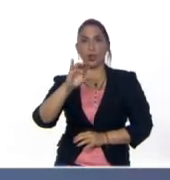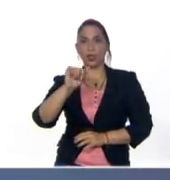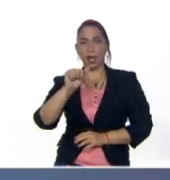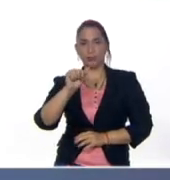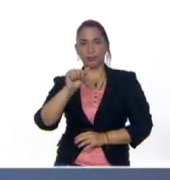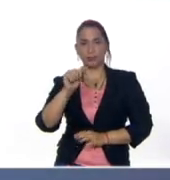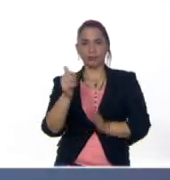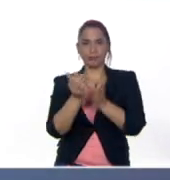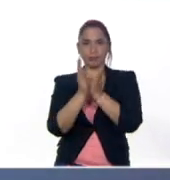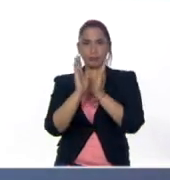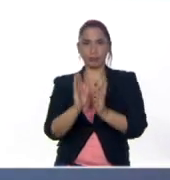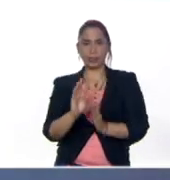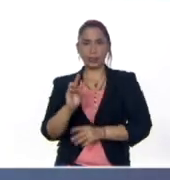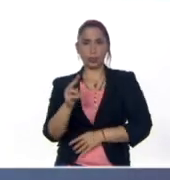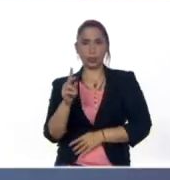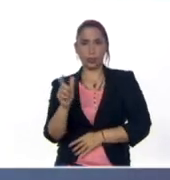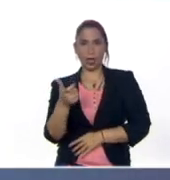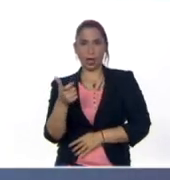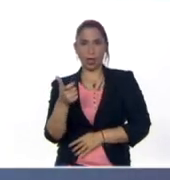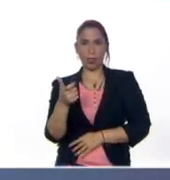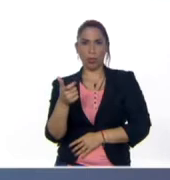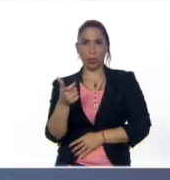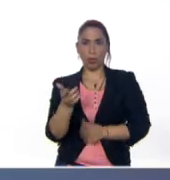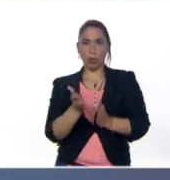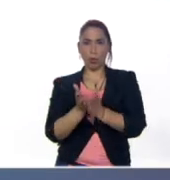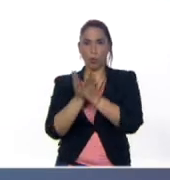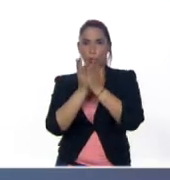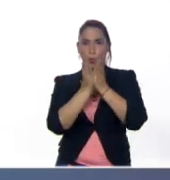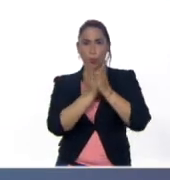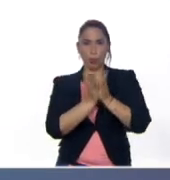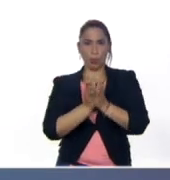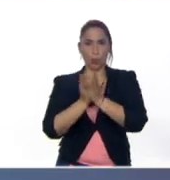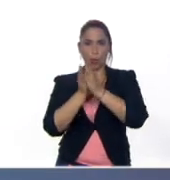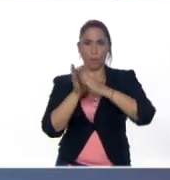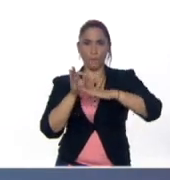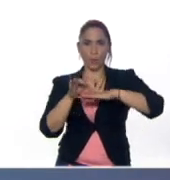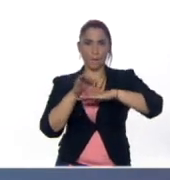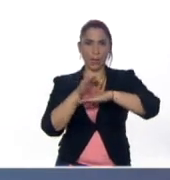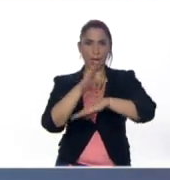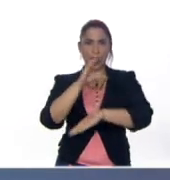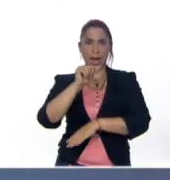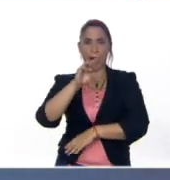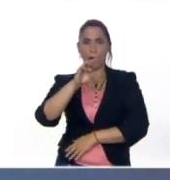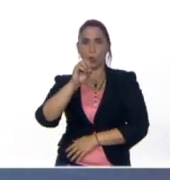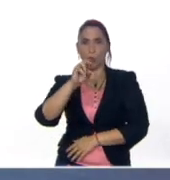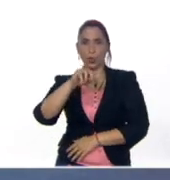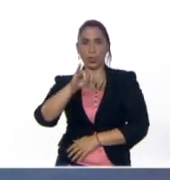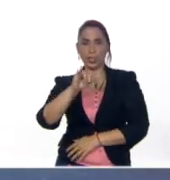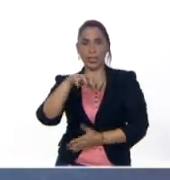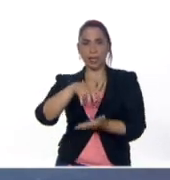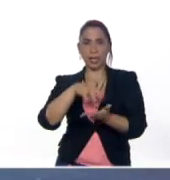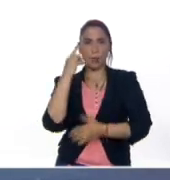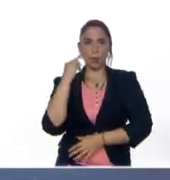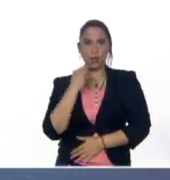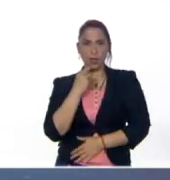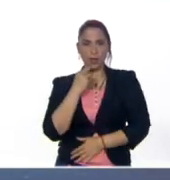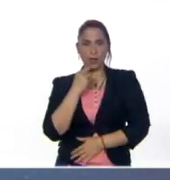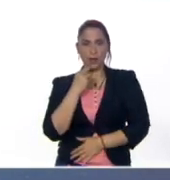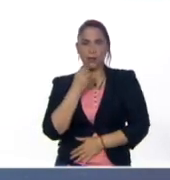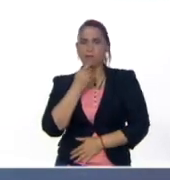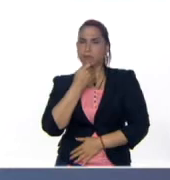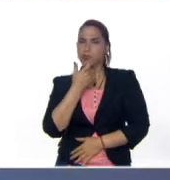estudiante de segundo grado del Colegio Metropolitano del municipio Caroní en el estado Bolívar con una